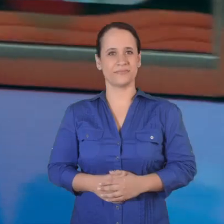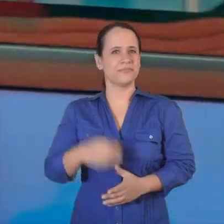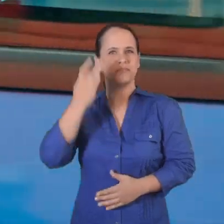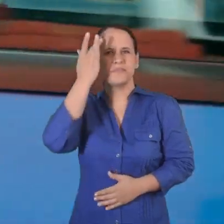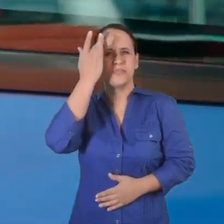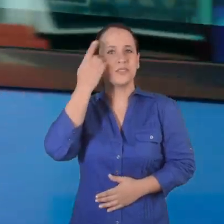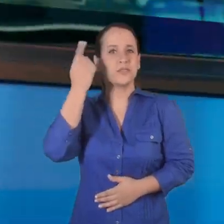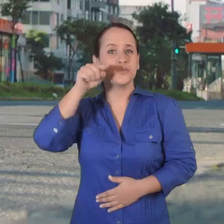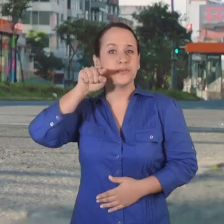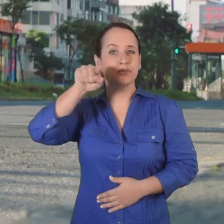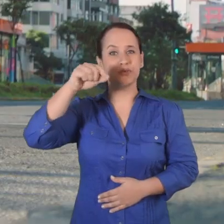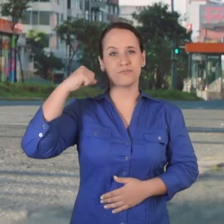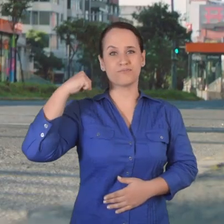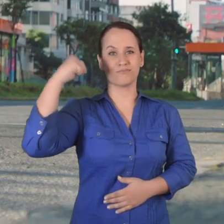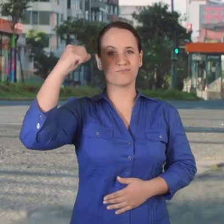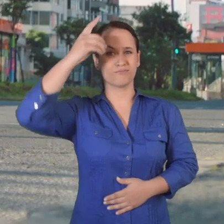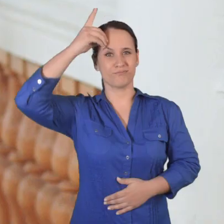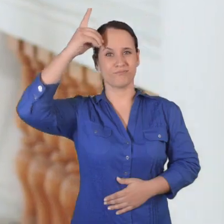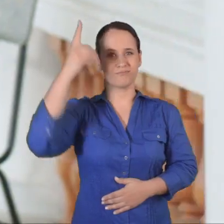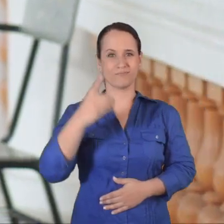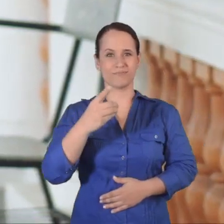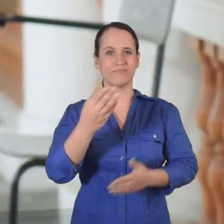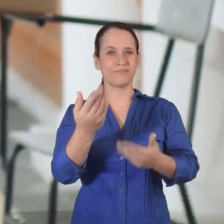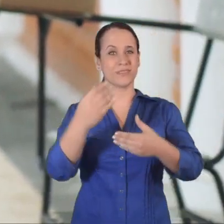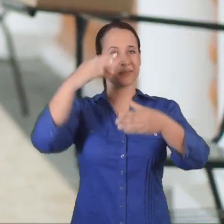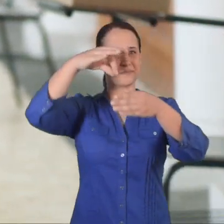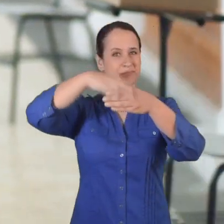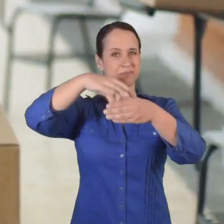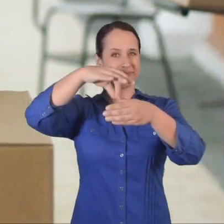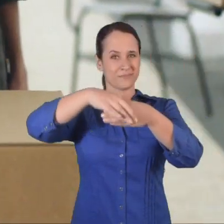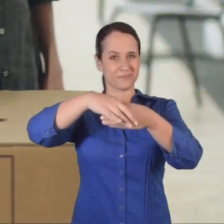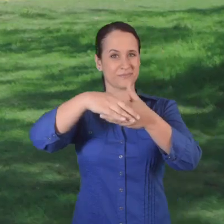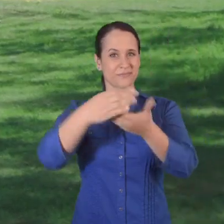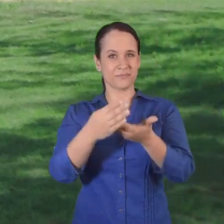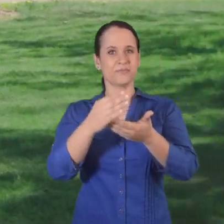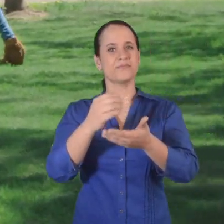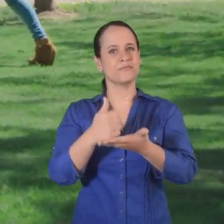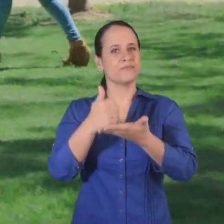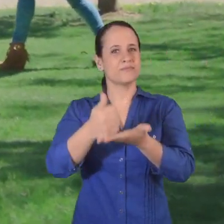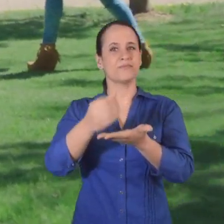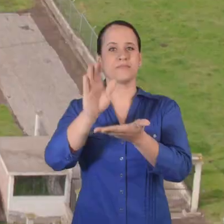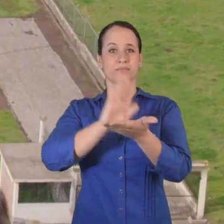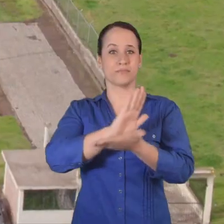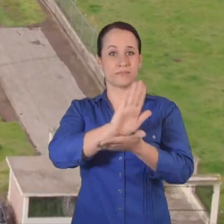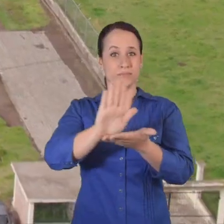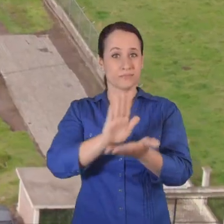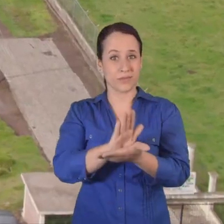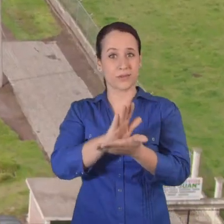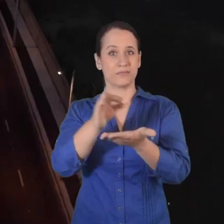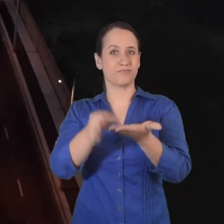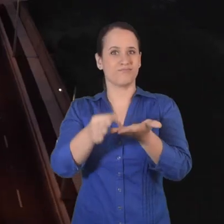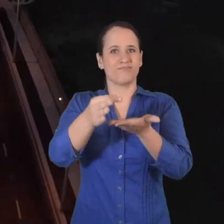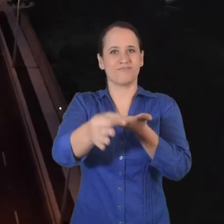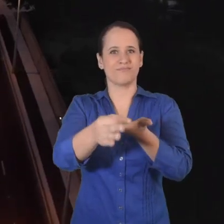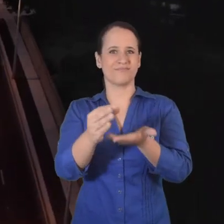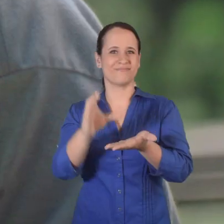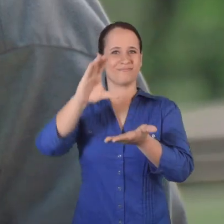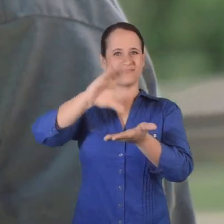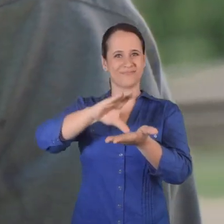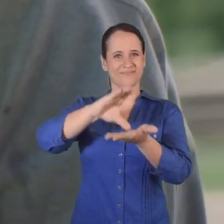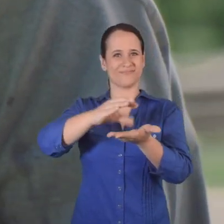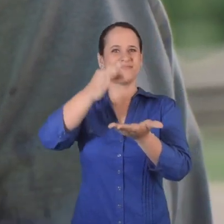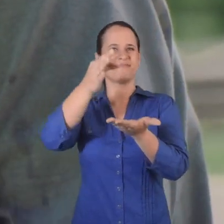Porque sólo tú tienes el poder de decidir. Ejerce tu derecho al voto. Hazlo por tu barrio, tu parroquia, tu ciudad,